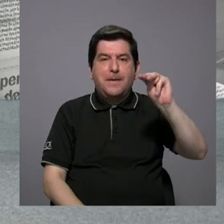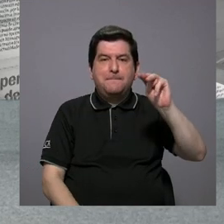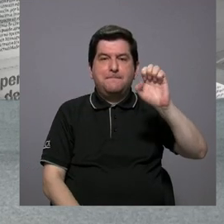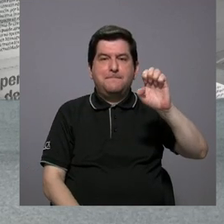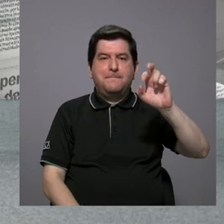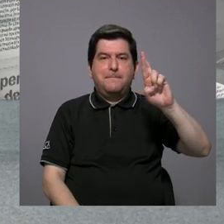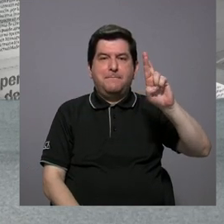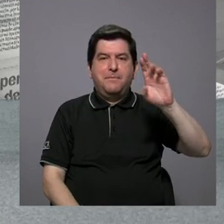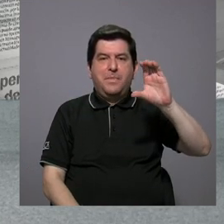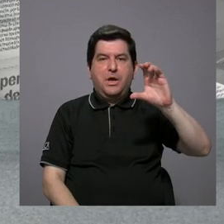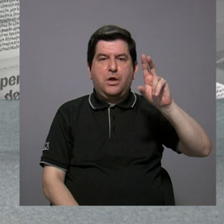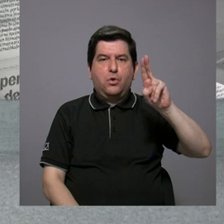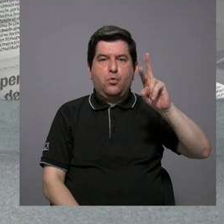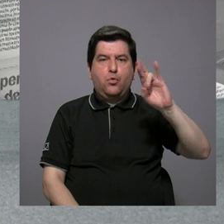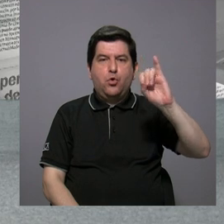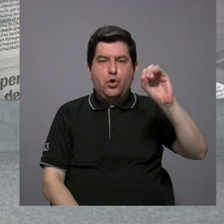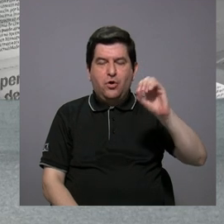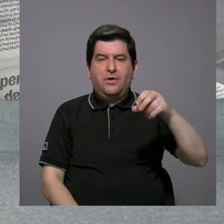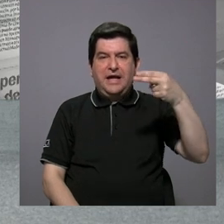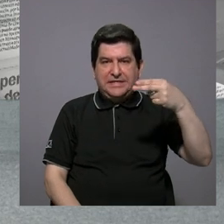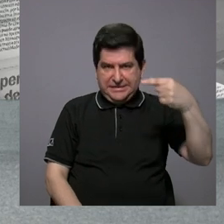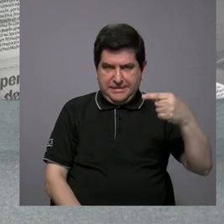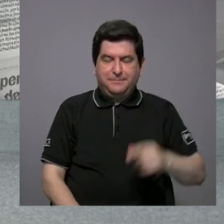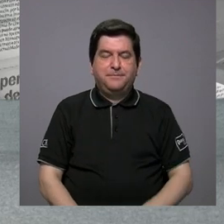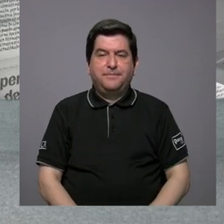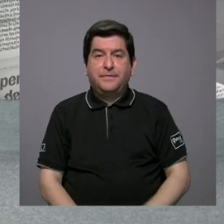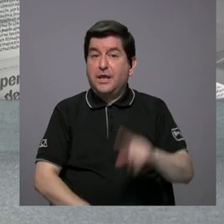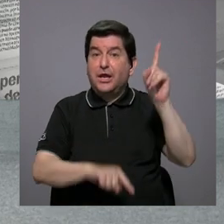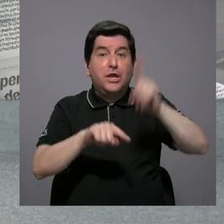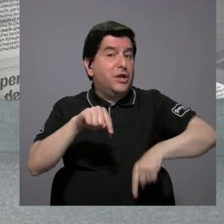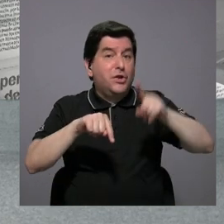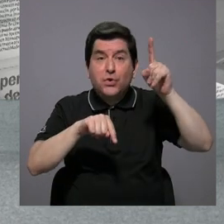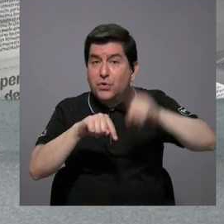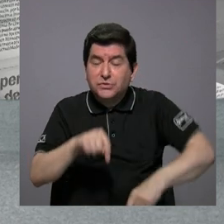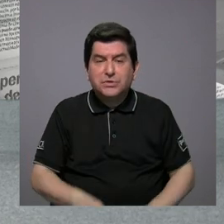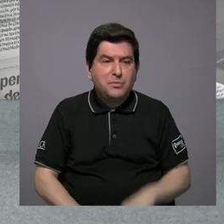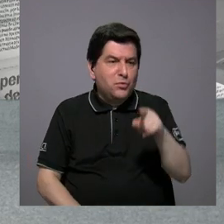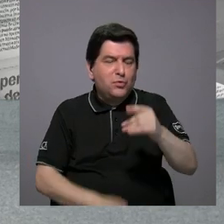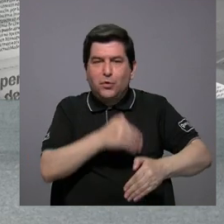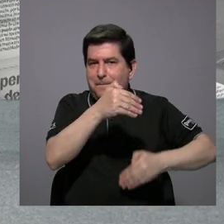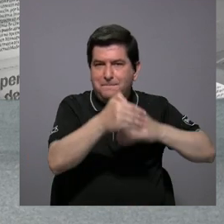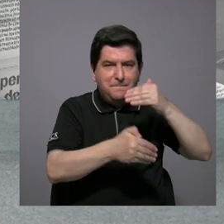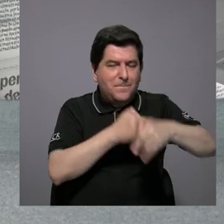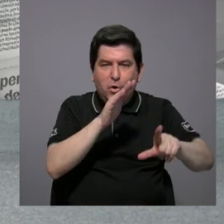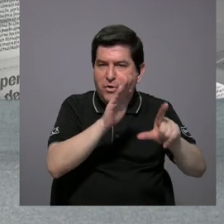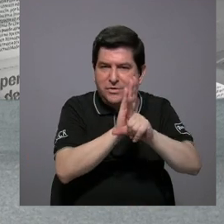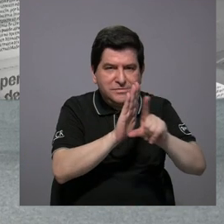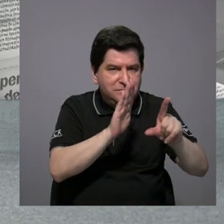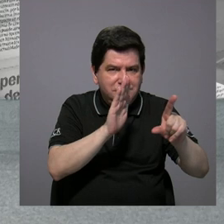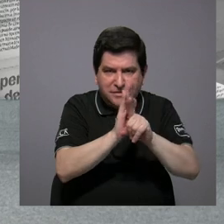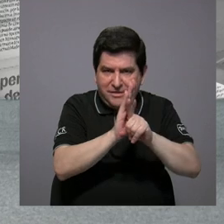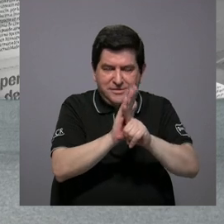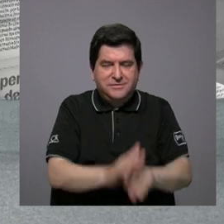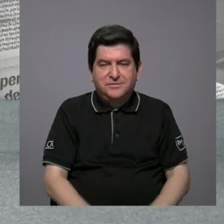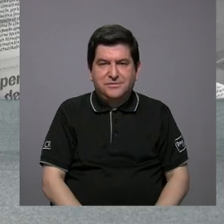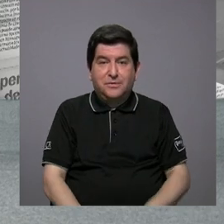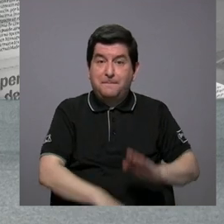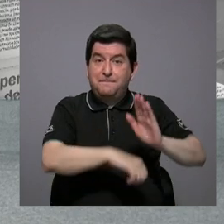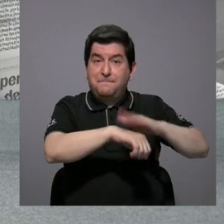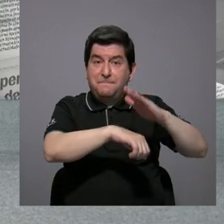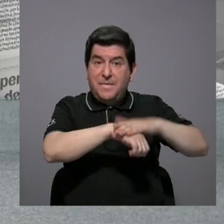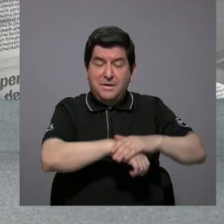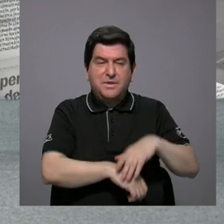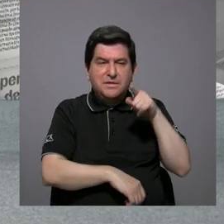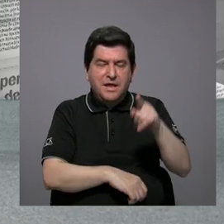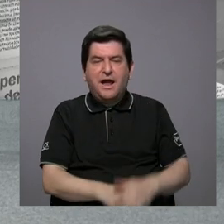porque no se les pudo hacer un proceso legal mediante el cual